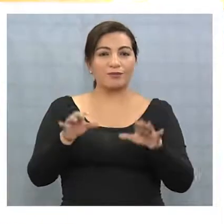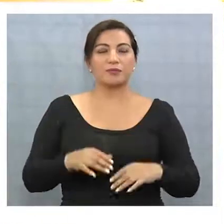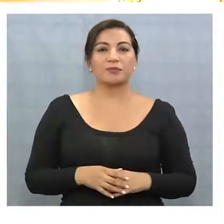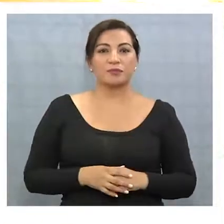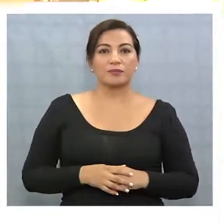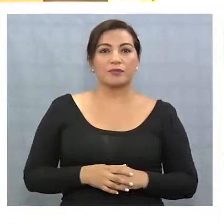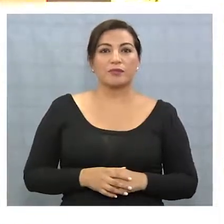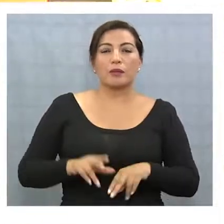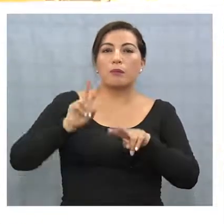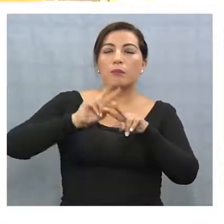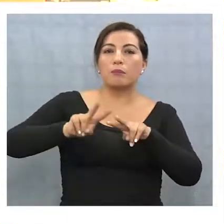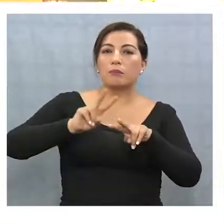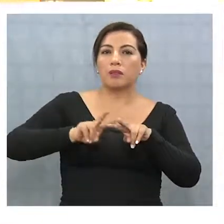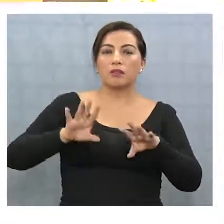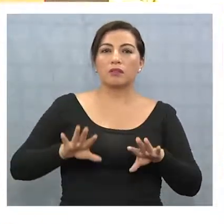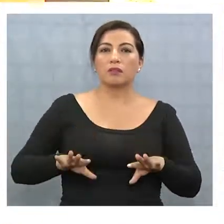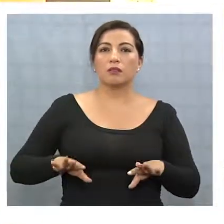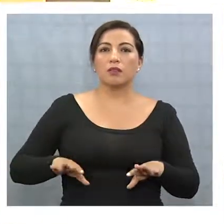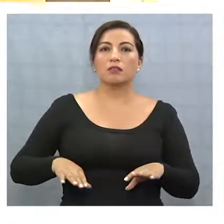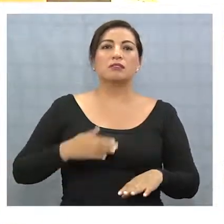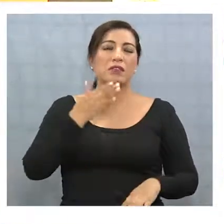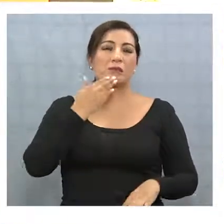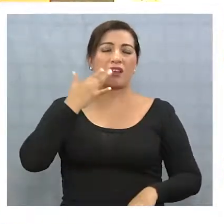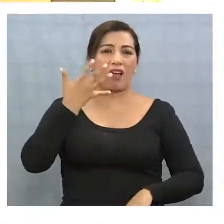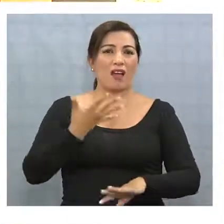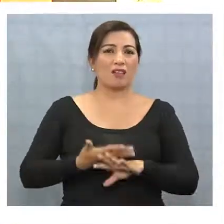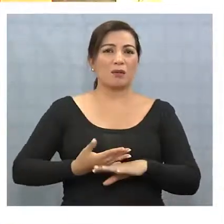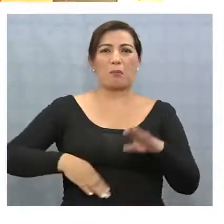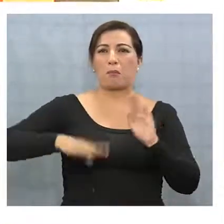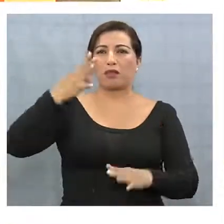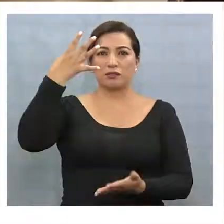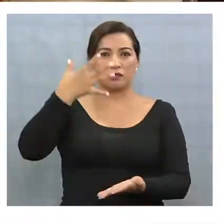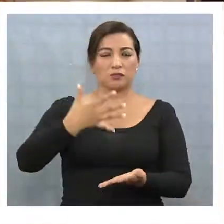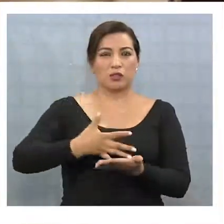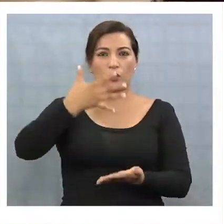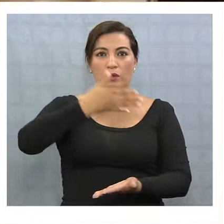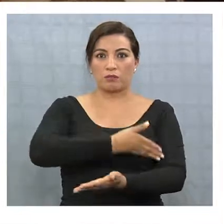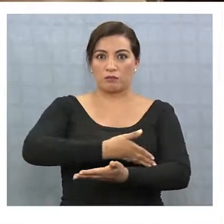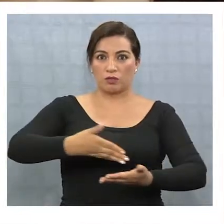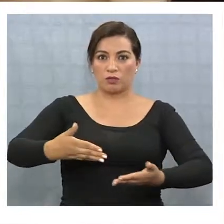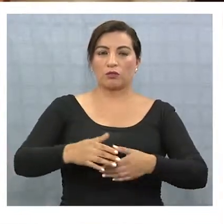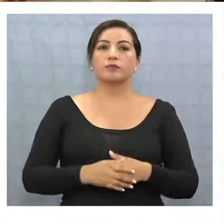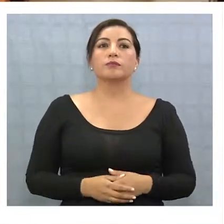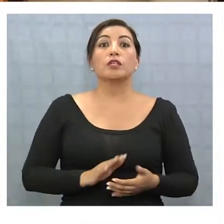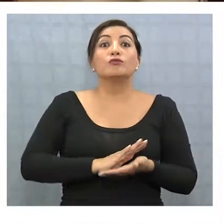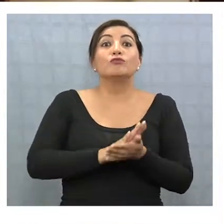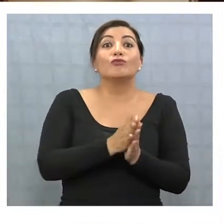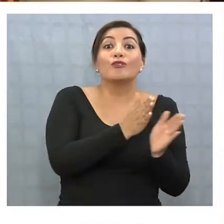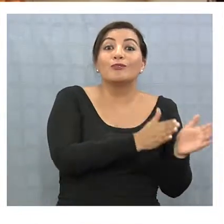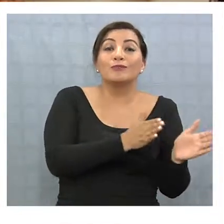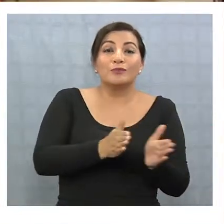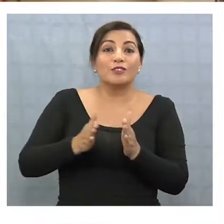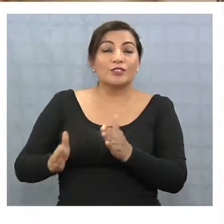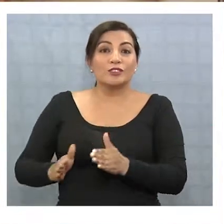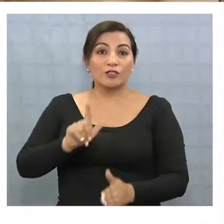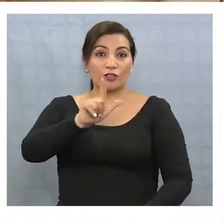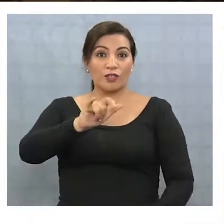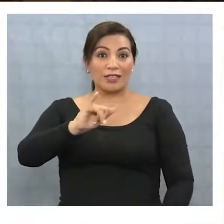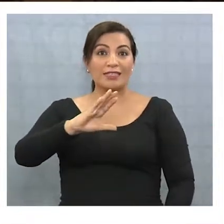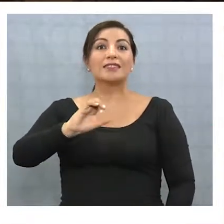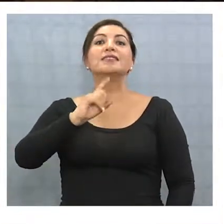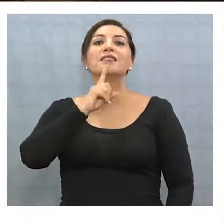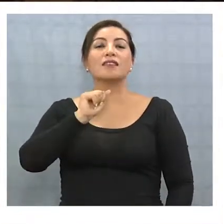para la restauración integral hay más de 5 mil millones de pesos que esperamos poder adjudicar. Mientras todo el proceso de licitación ocurre, los